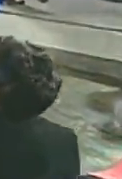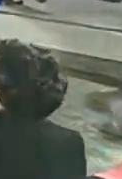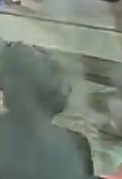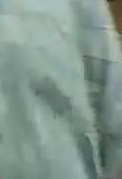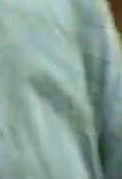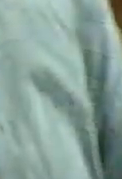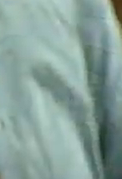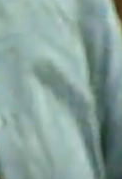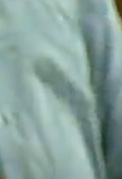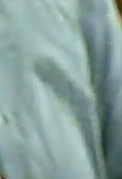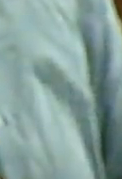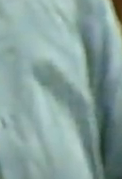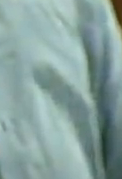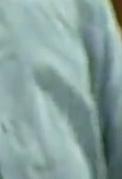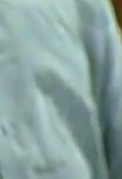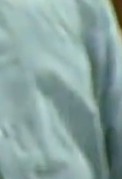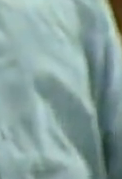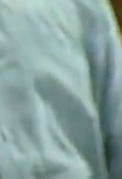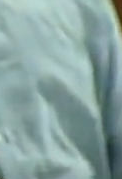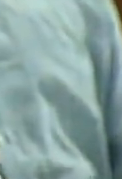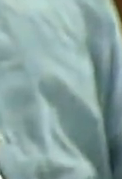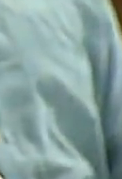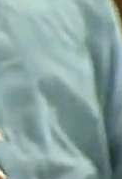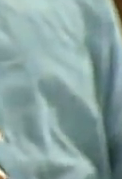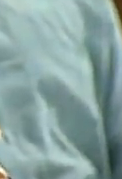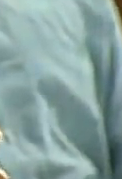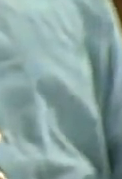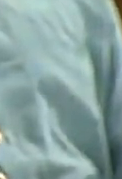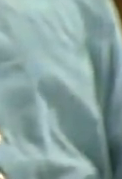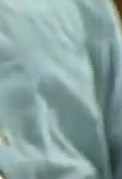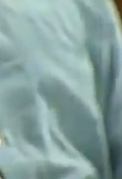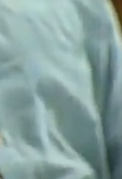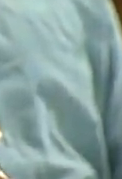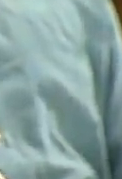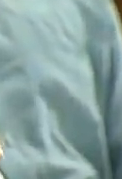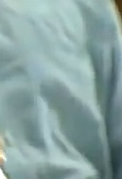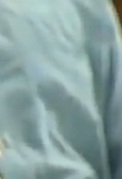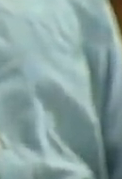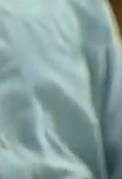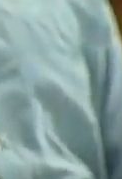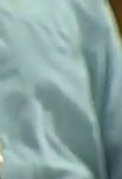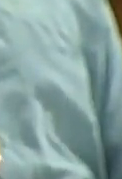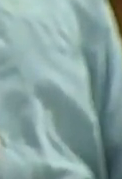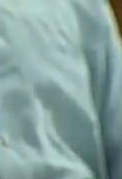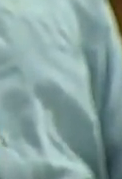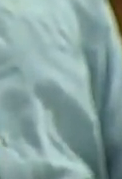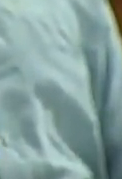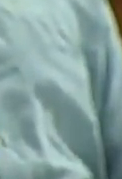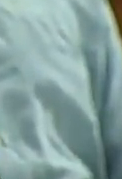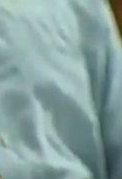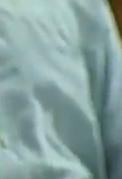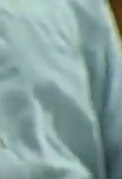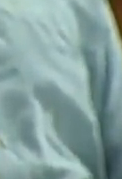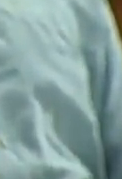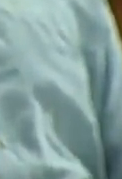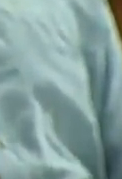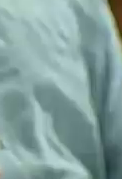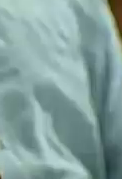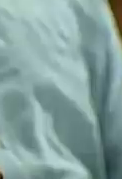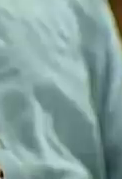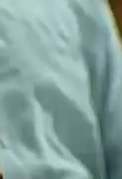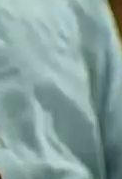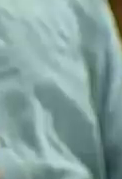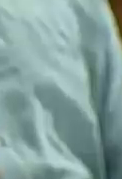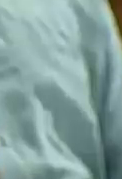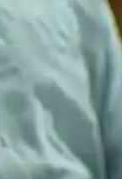un esfuerzo muy grande nosotros creemos haber hecho una serie emocionante dramática humana